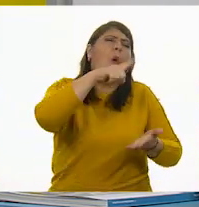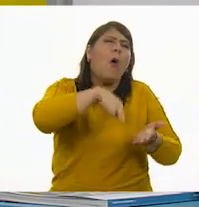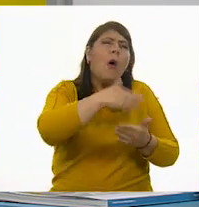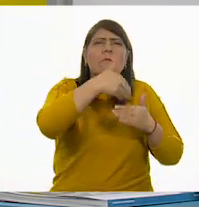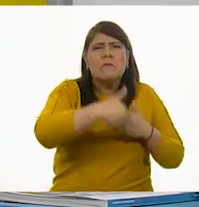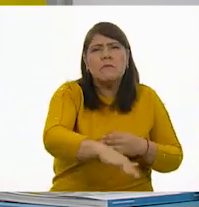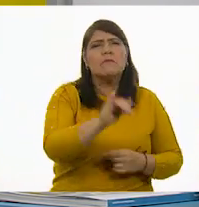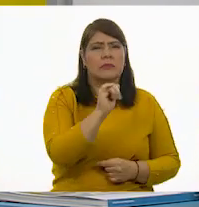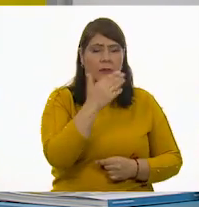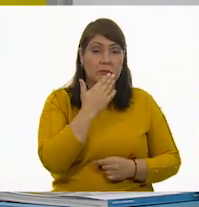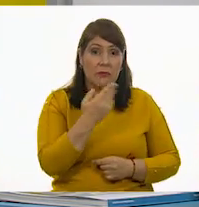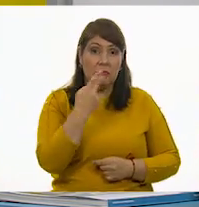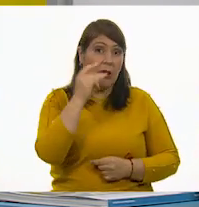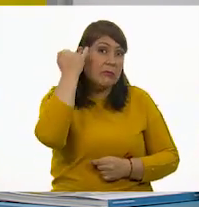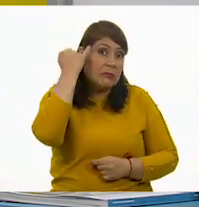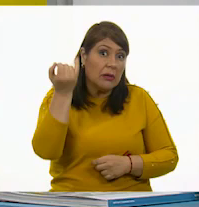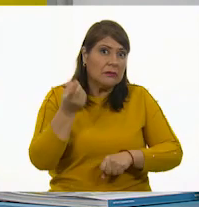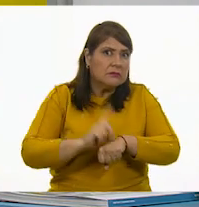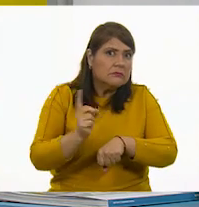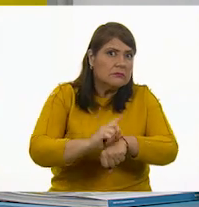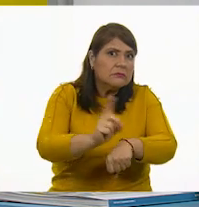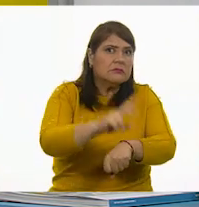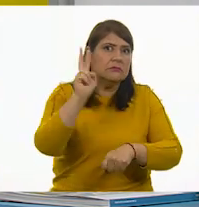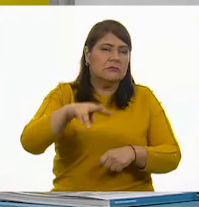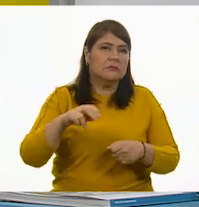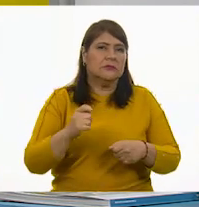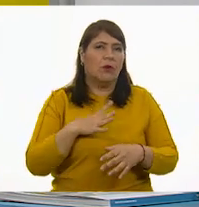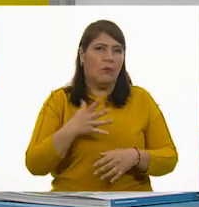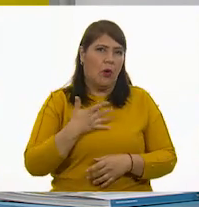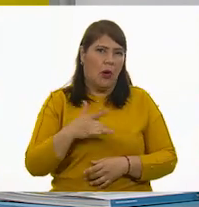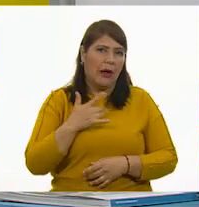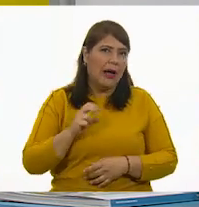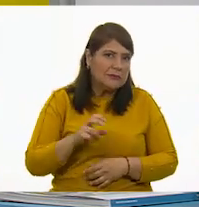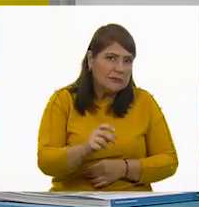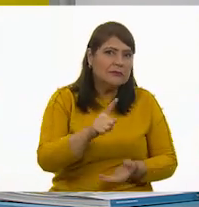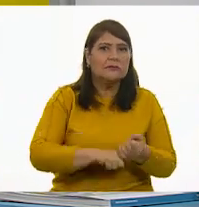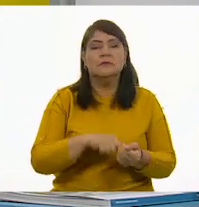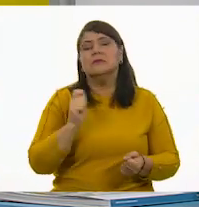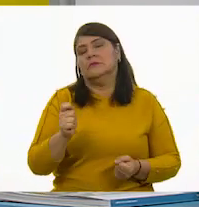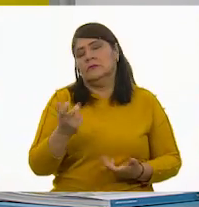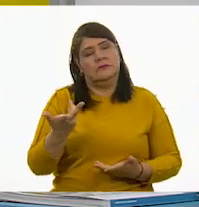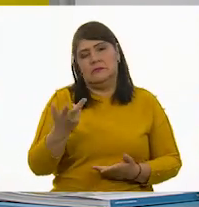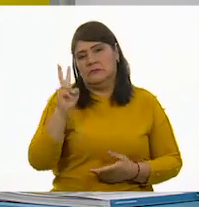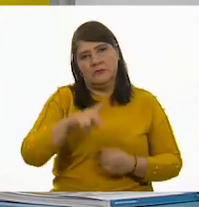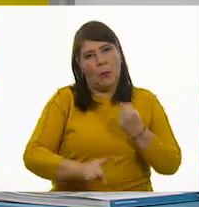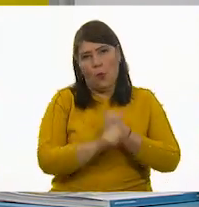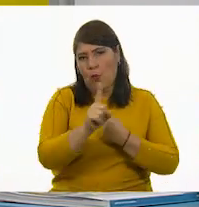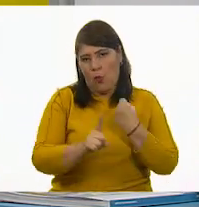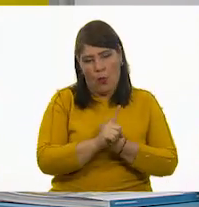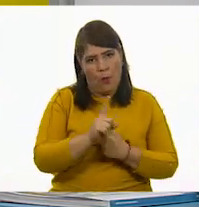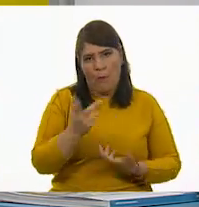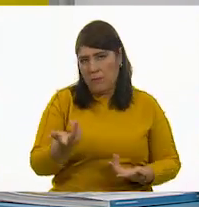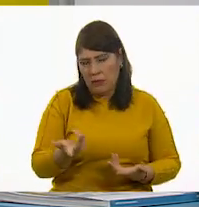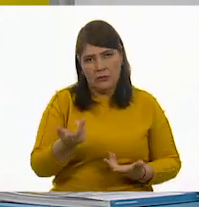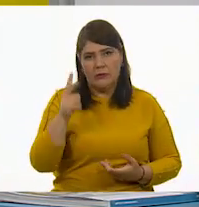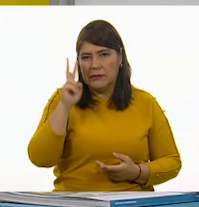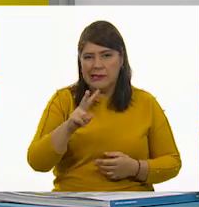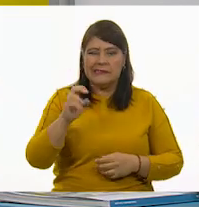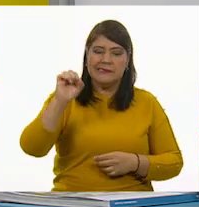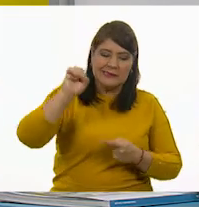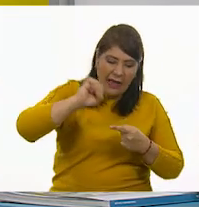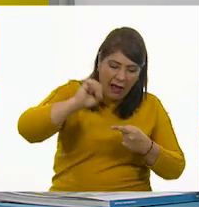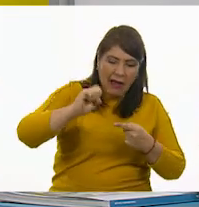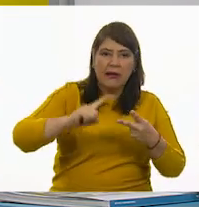ya esto lo estamos consumiendo de manera cotidiana, pues ahí vamos a tener problemas serios. Con la sal, con las